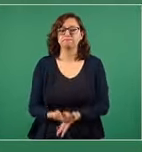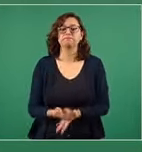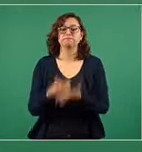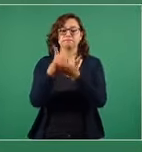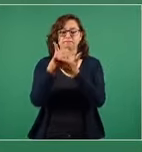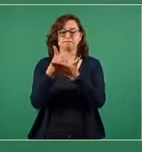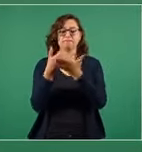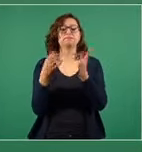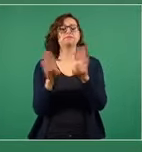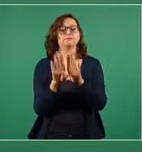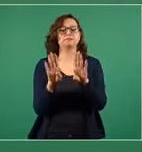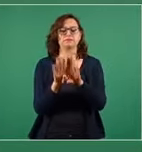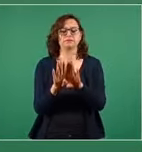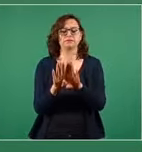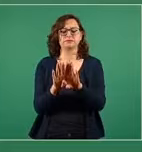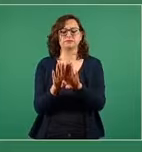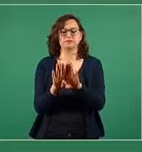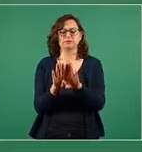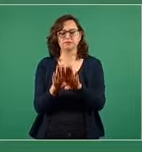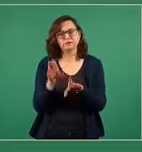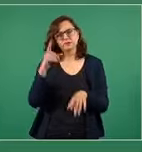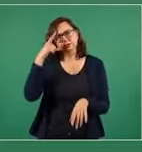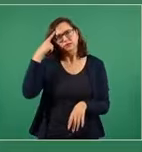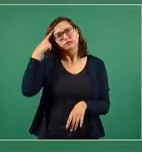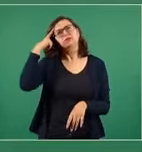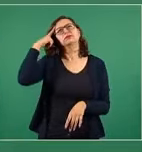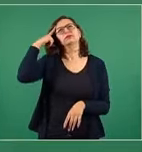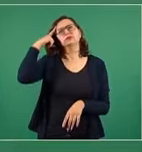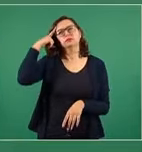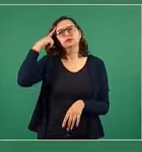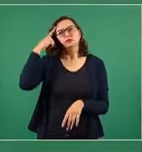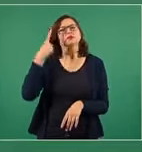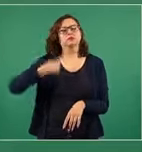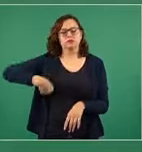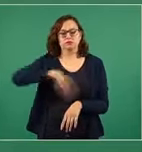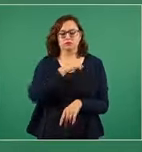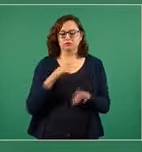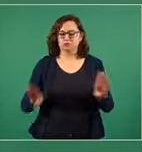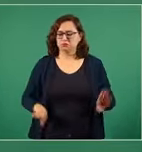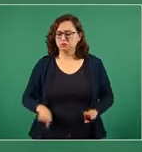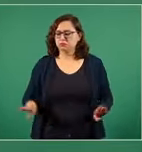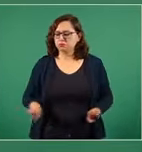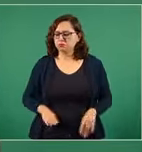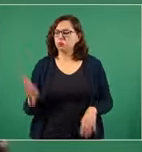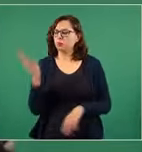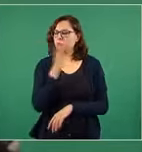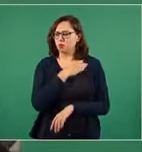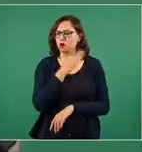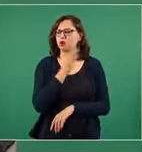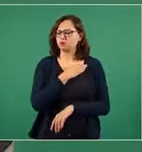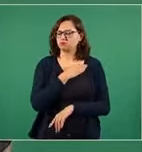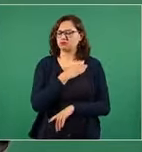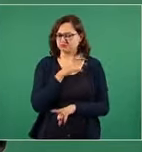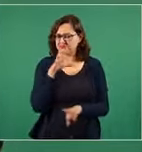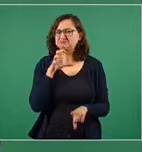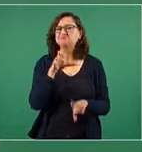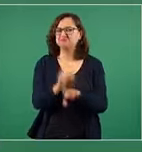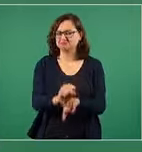rectora, de que sólo siendo buenos podemos ser felices.